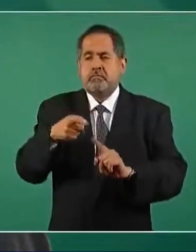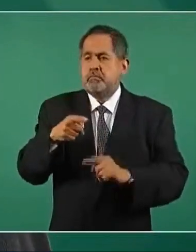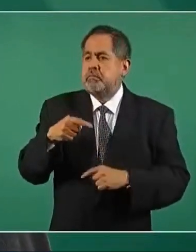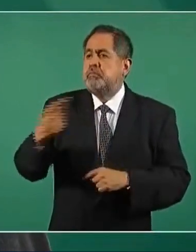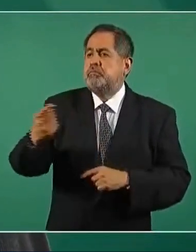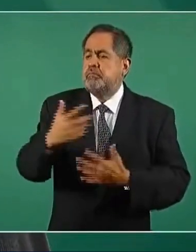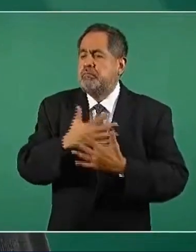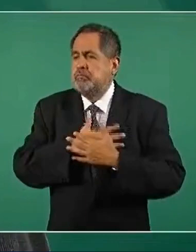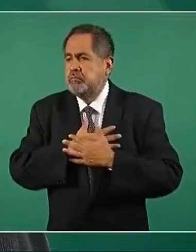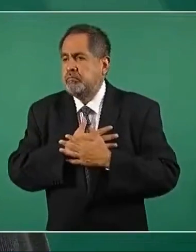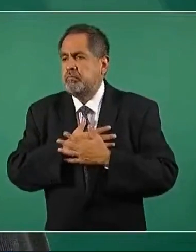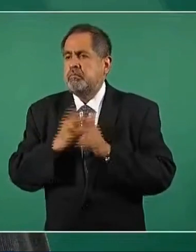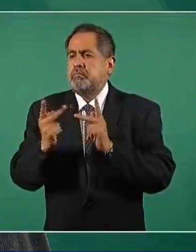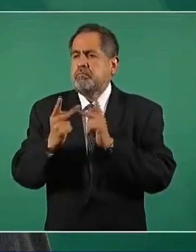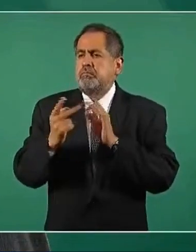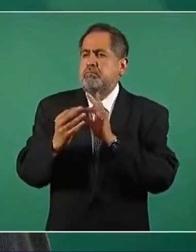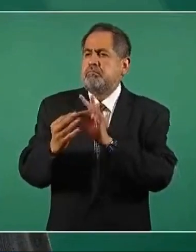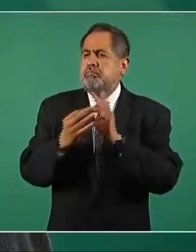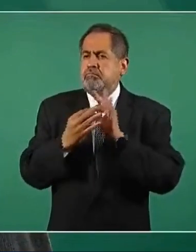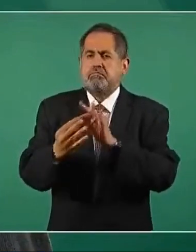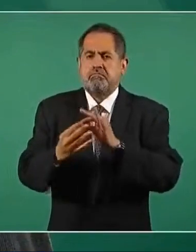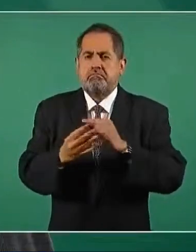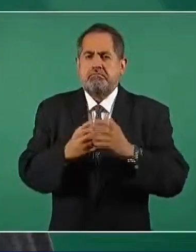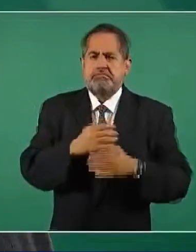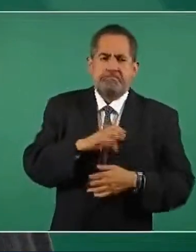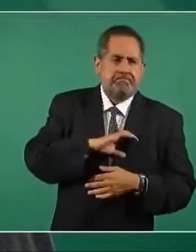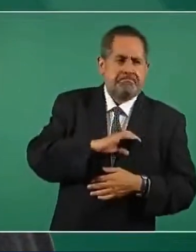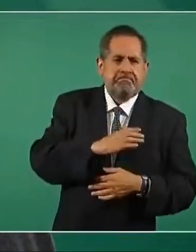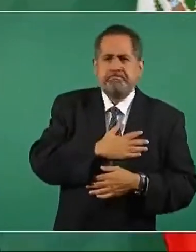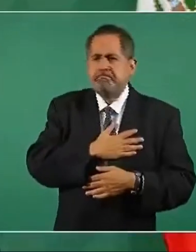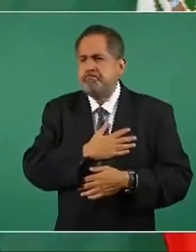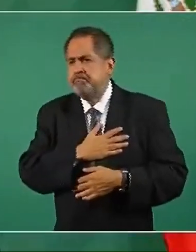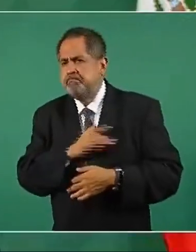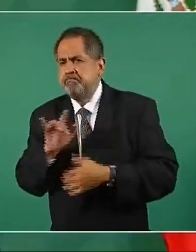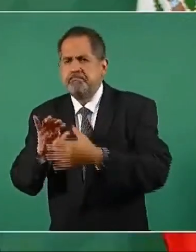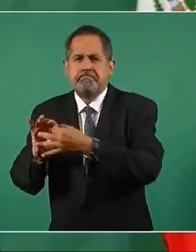prójimo para tener una sociedad mejor.